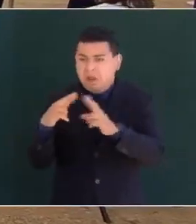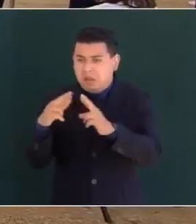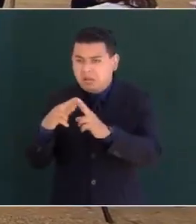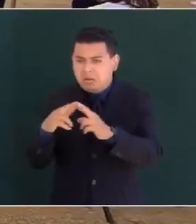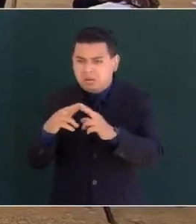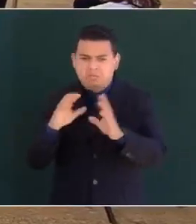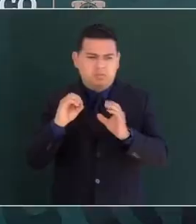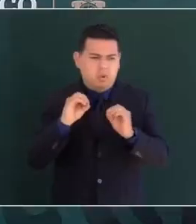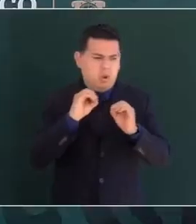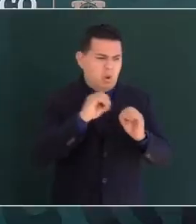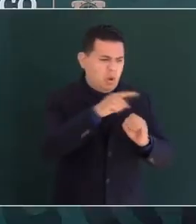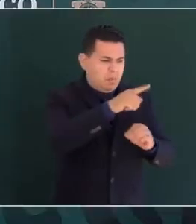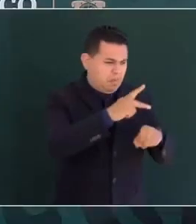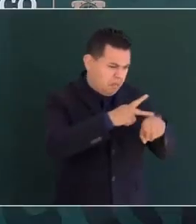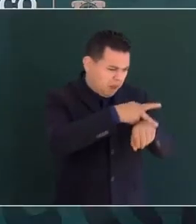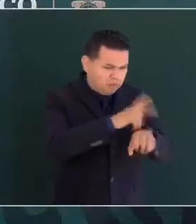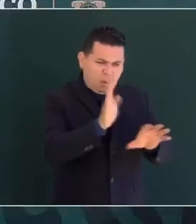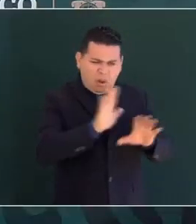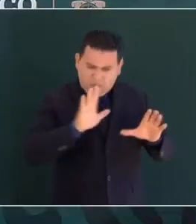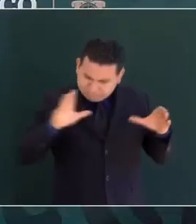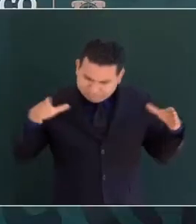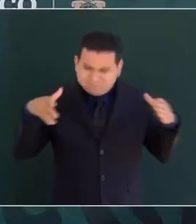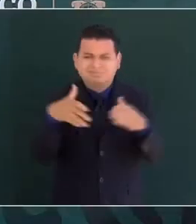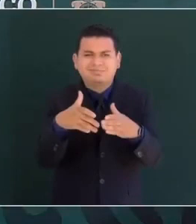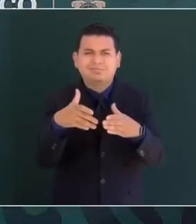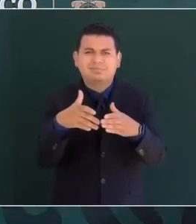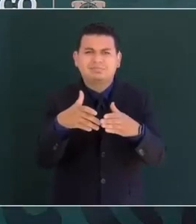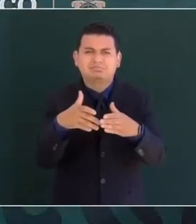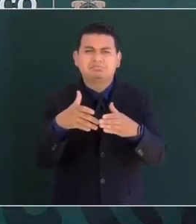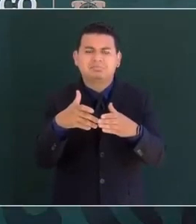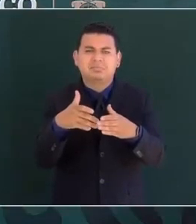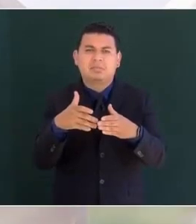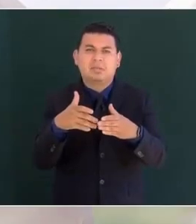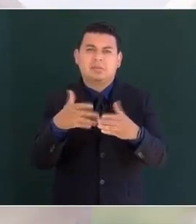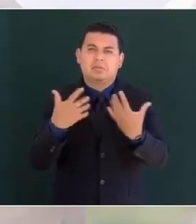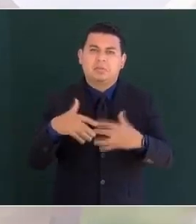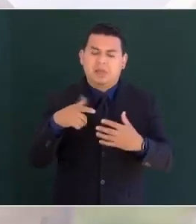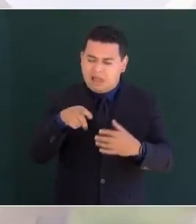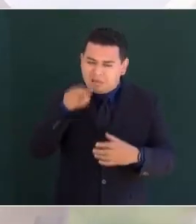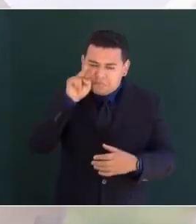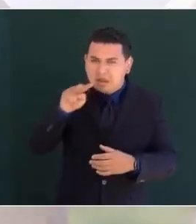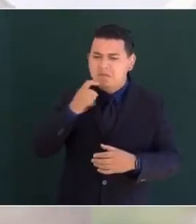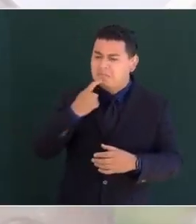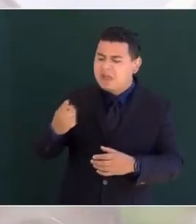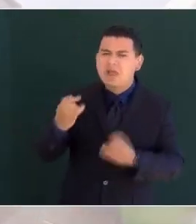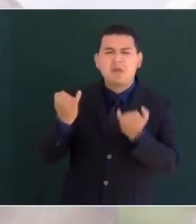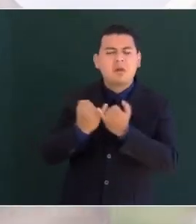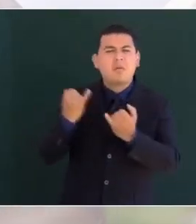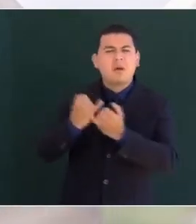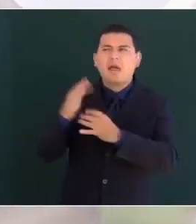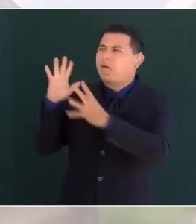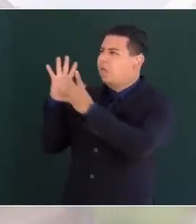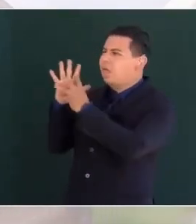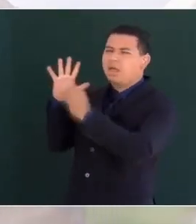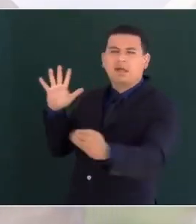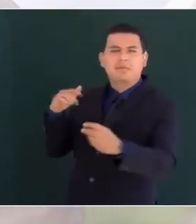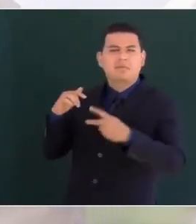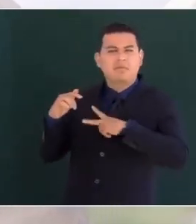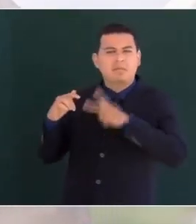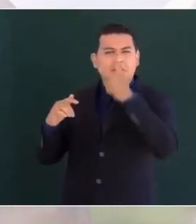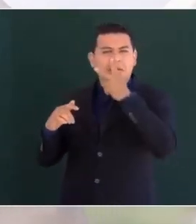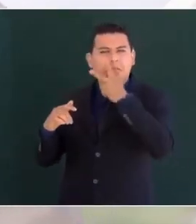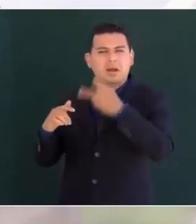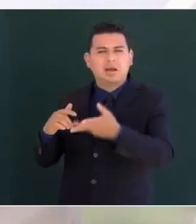o nación. Así es como creamos lo que mi padre llamaba la comunidad de la